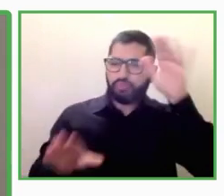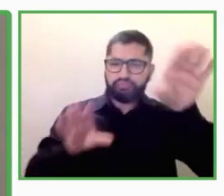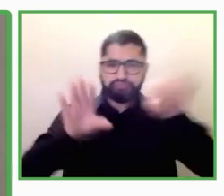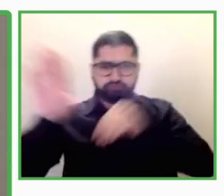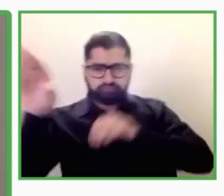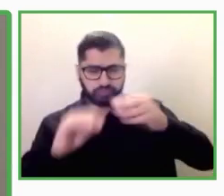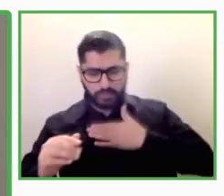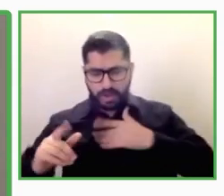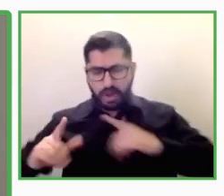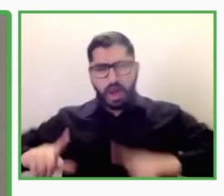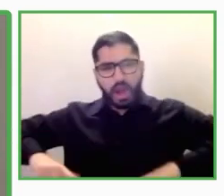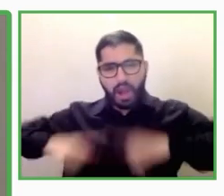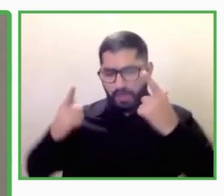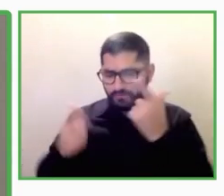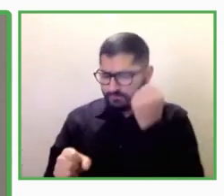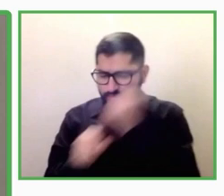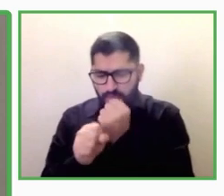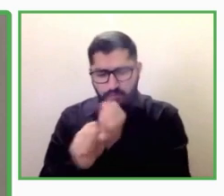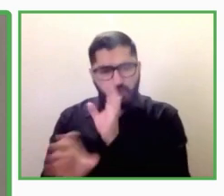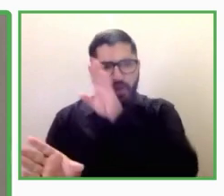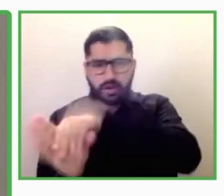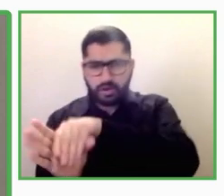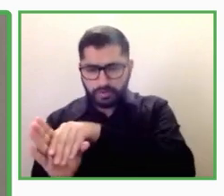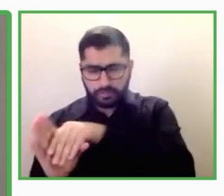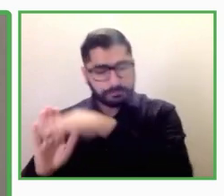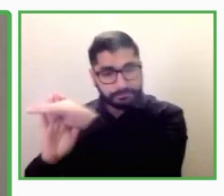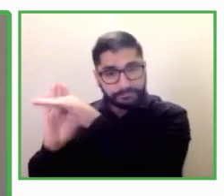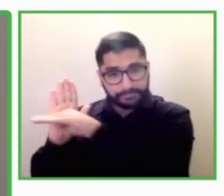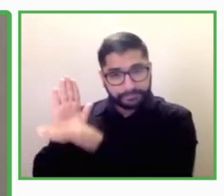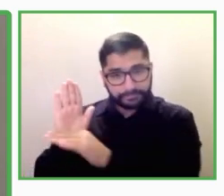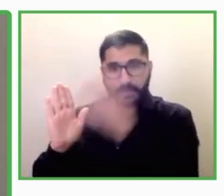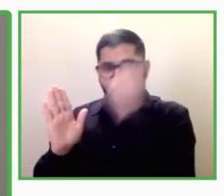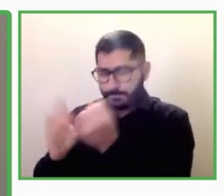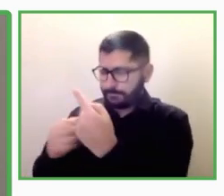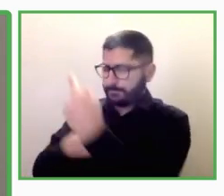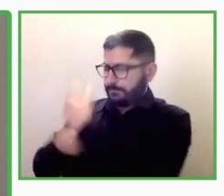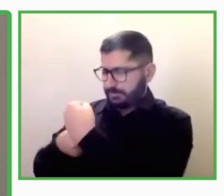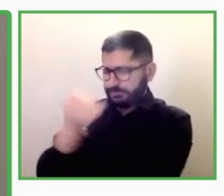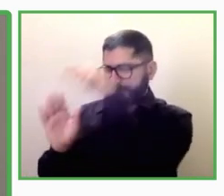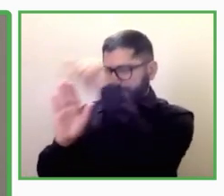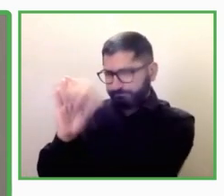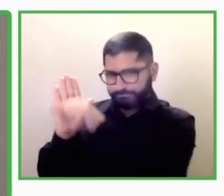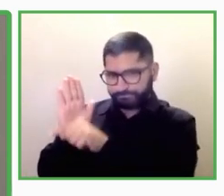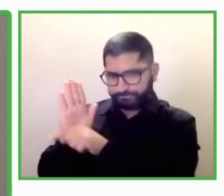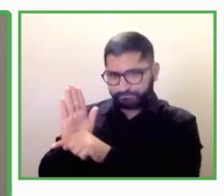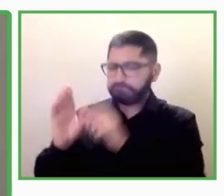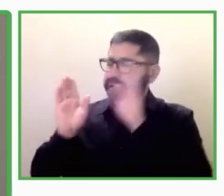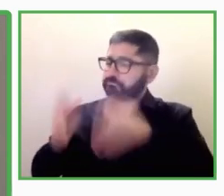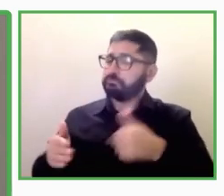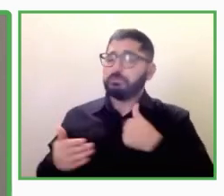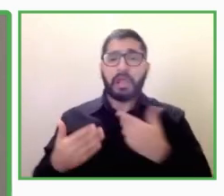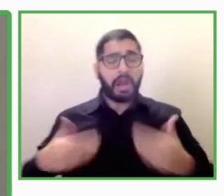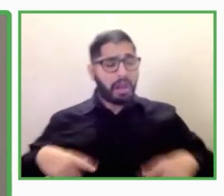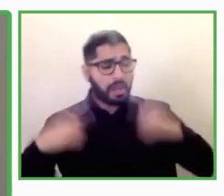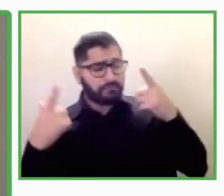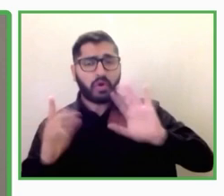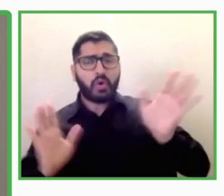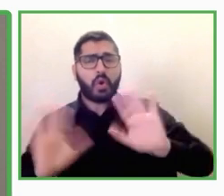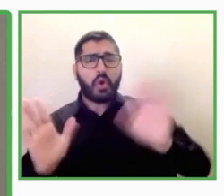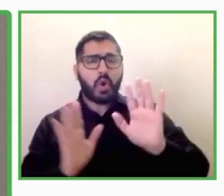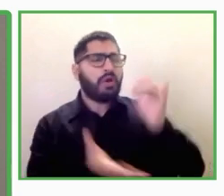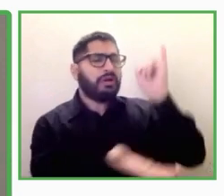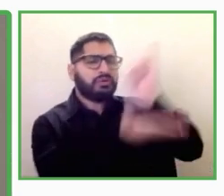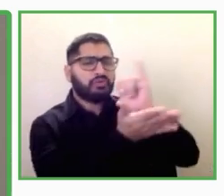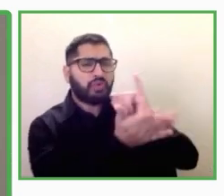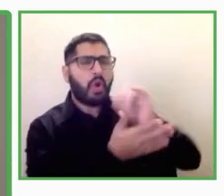ninguna entidad, por ningún poder público, por ninguna legislación, sino que verdaderamente tenga la capacidad de poder decidir hacia dónde